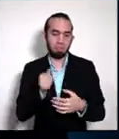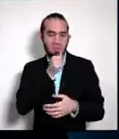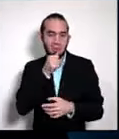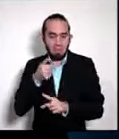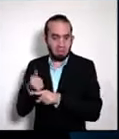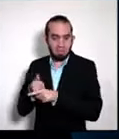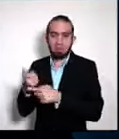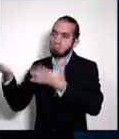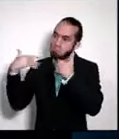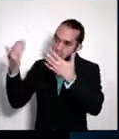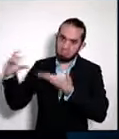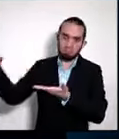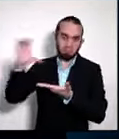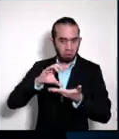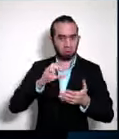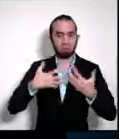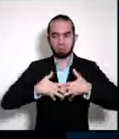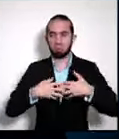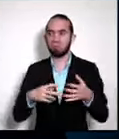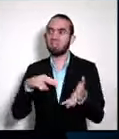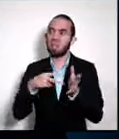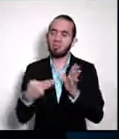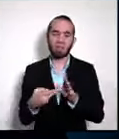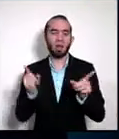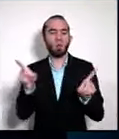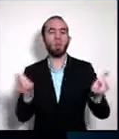entonces más que números de ecuación